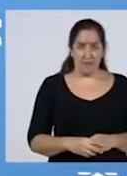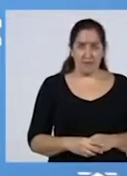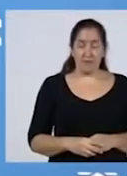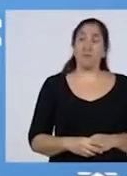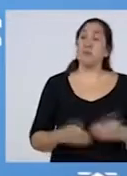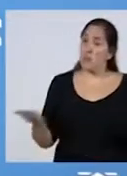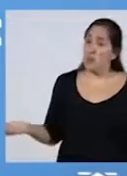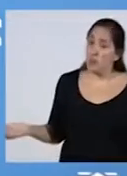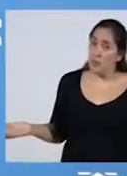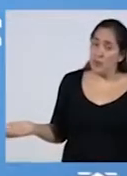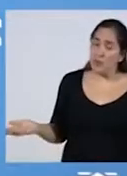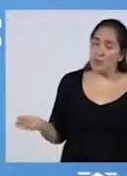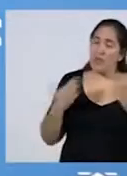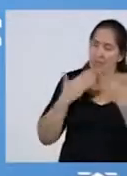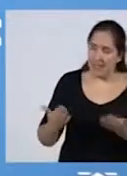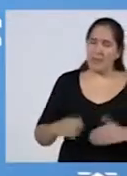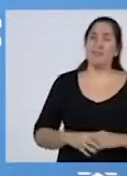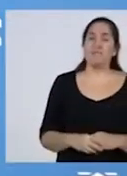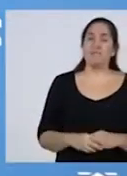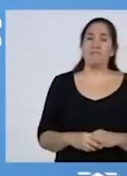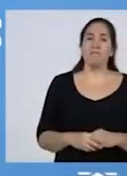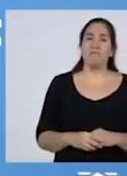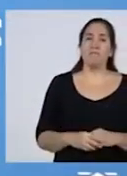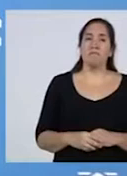Muchas gracias. Gracias. Bueno,